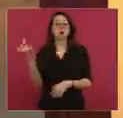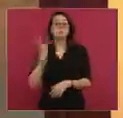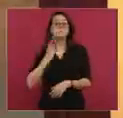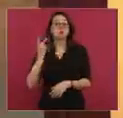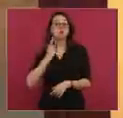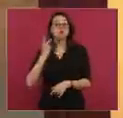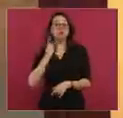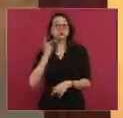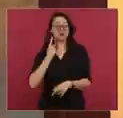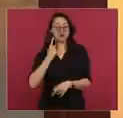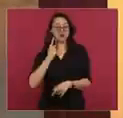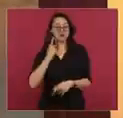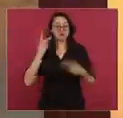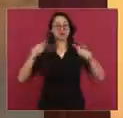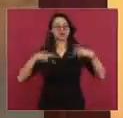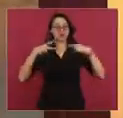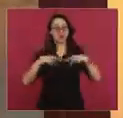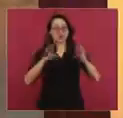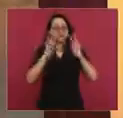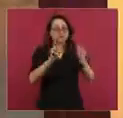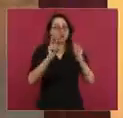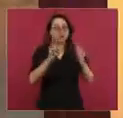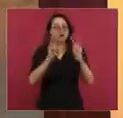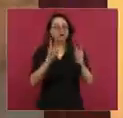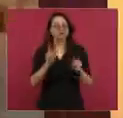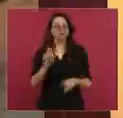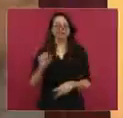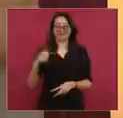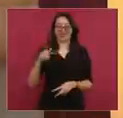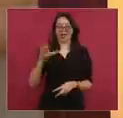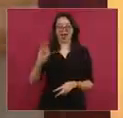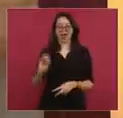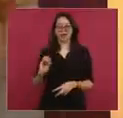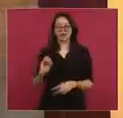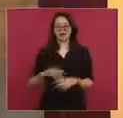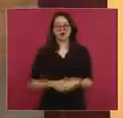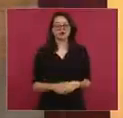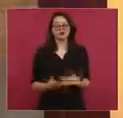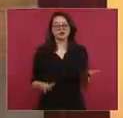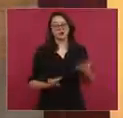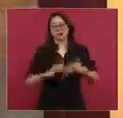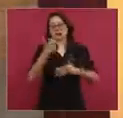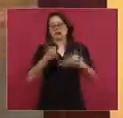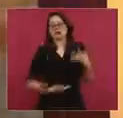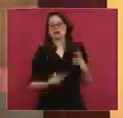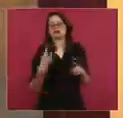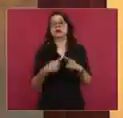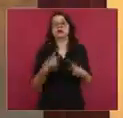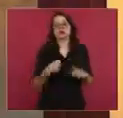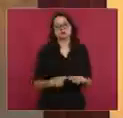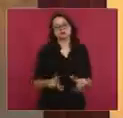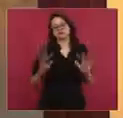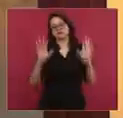político o presidente que aparece en esta lista. Y quien hace esta lista, pues, es una empresa dedicada a